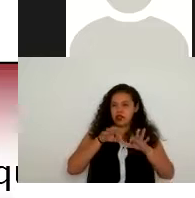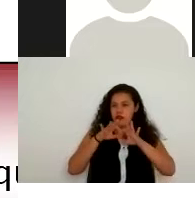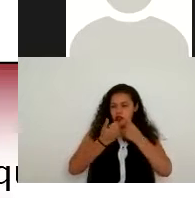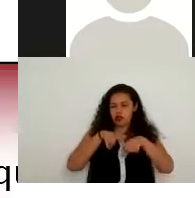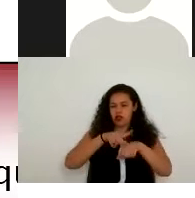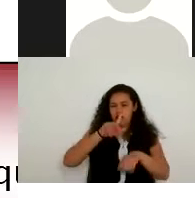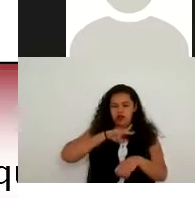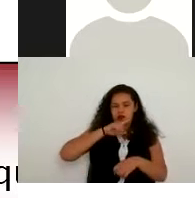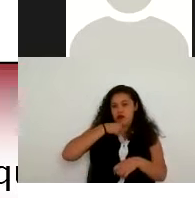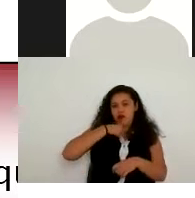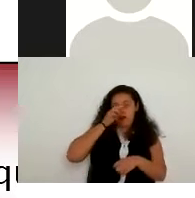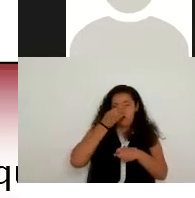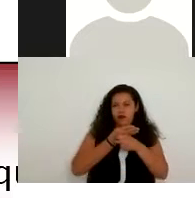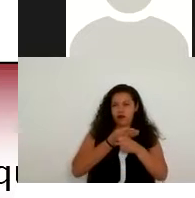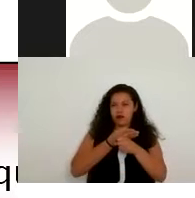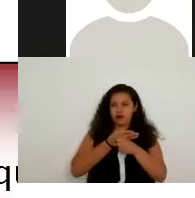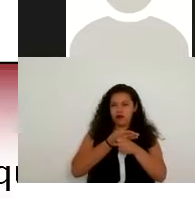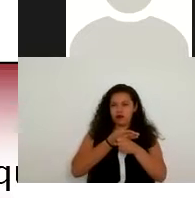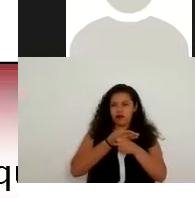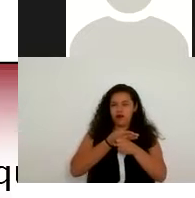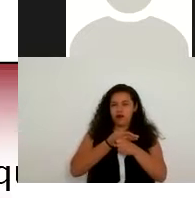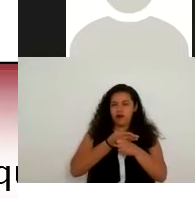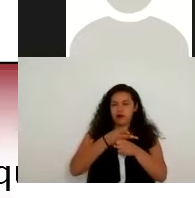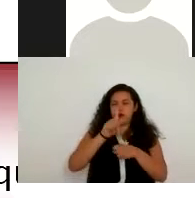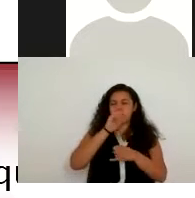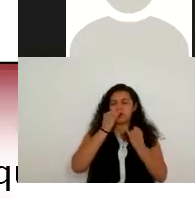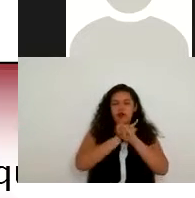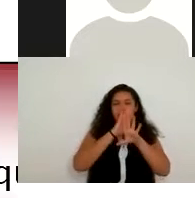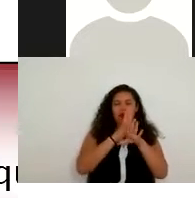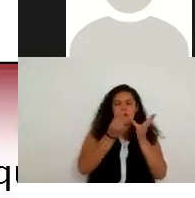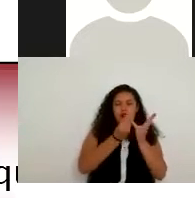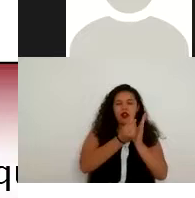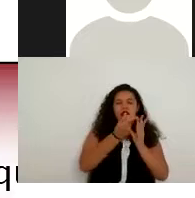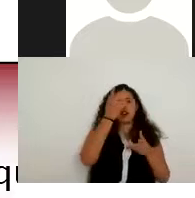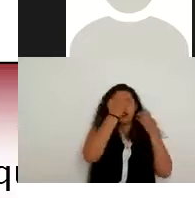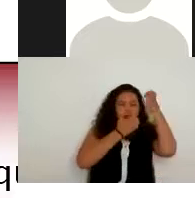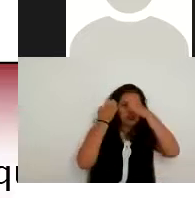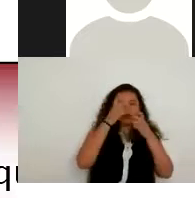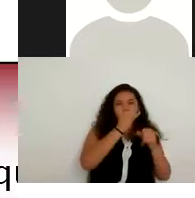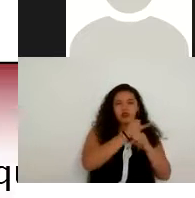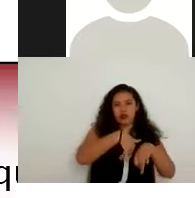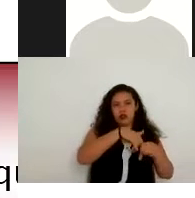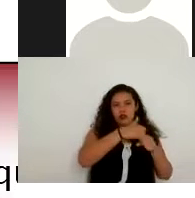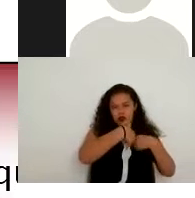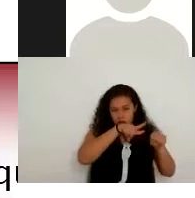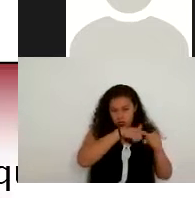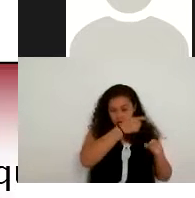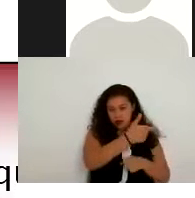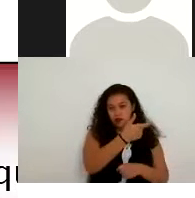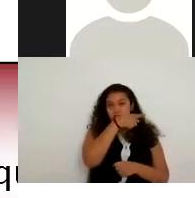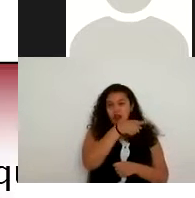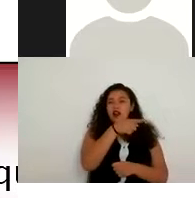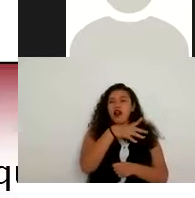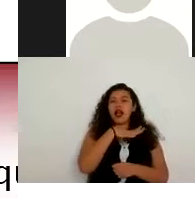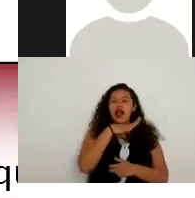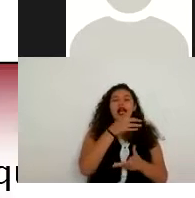también maneja los datos personales porque ellas hacen el estudio socioeconómico ellas tienen pues como todo este seguimiento